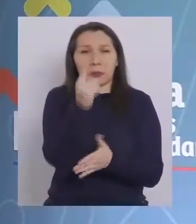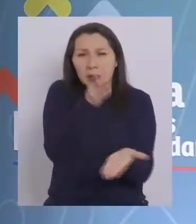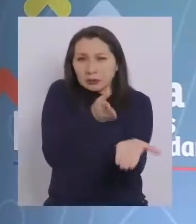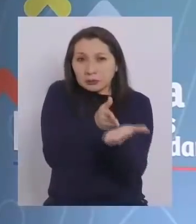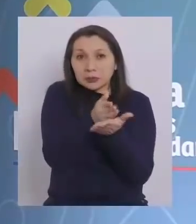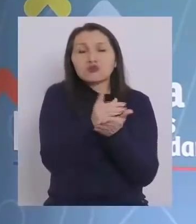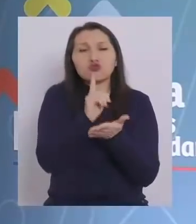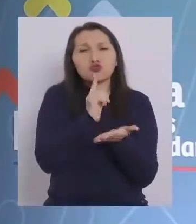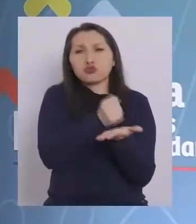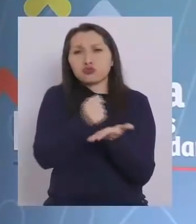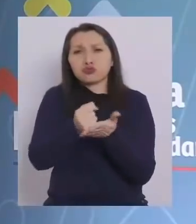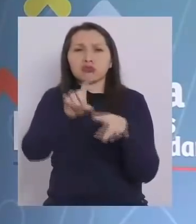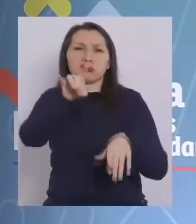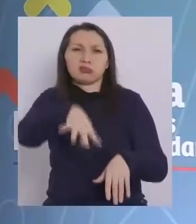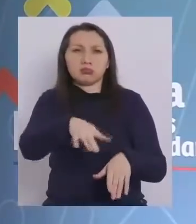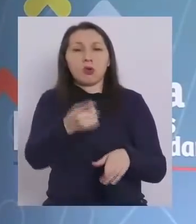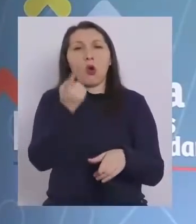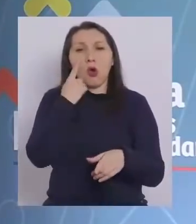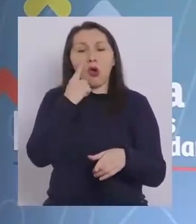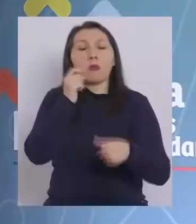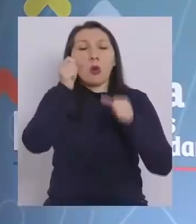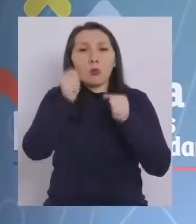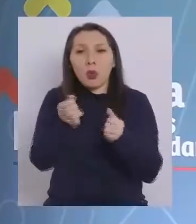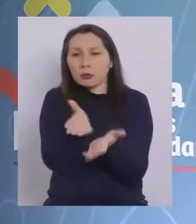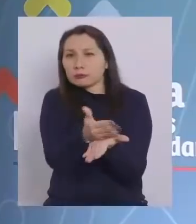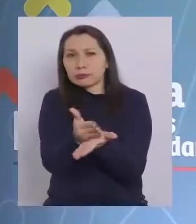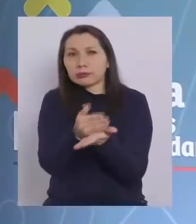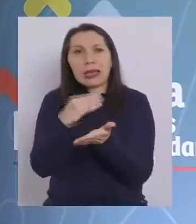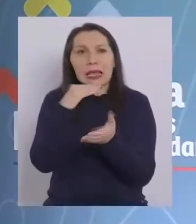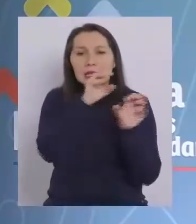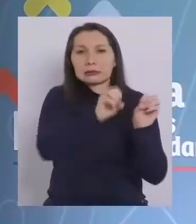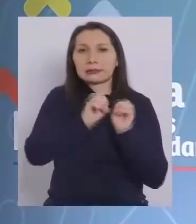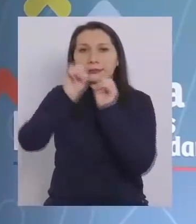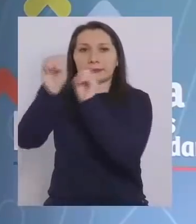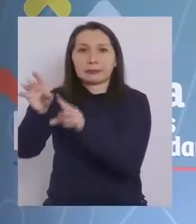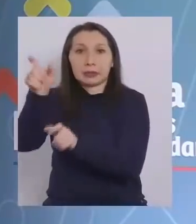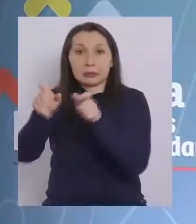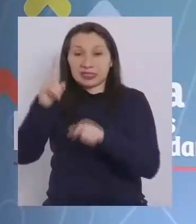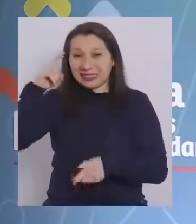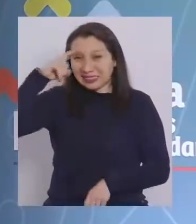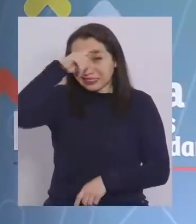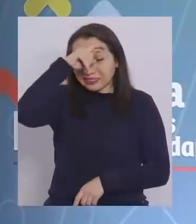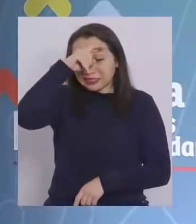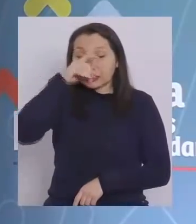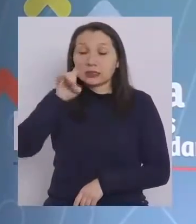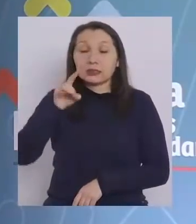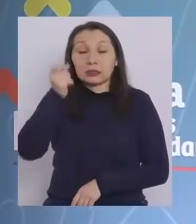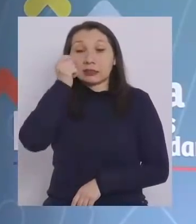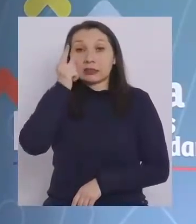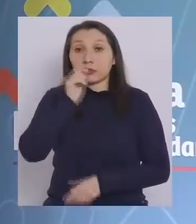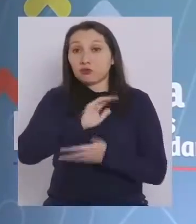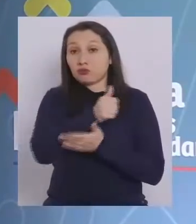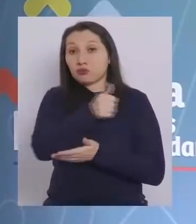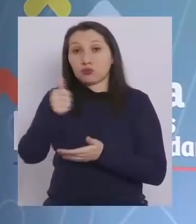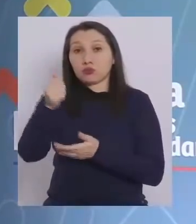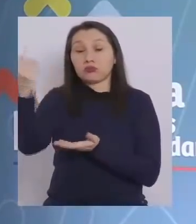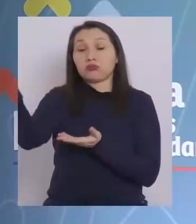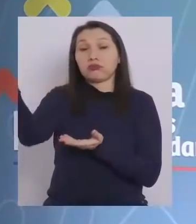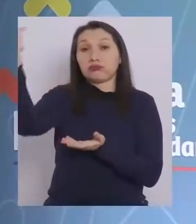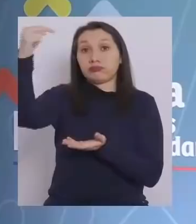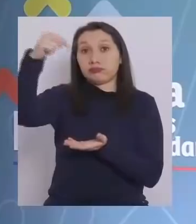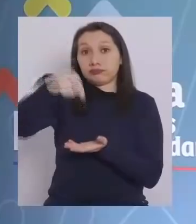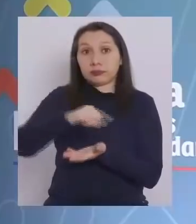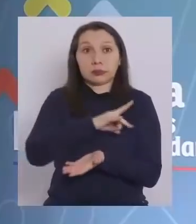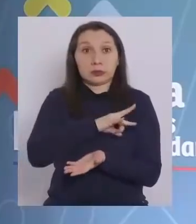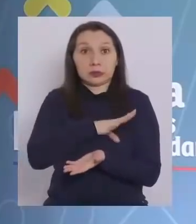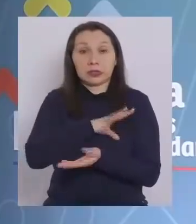porque tenían la gestión y el conocimiento que nos permitió la logística de esta tarea tan compleja, considerando que todos los viajeros del extranjero que